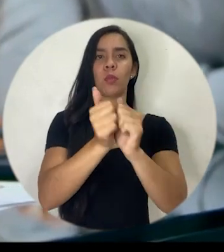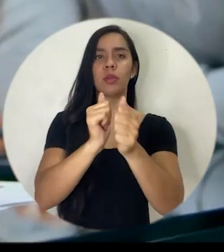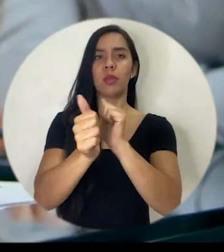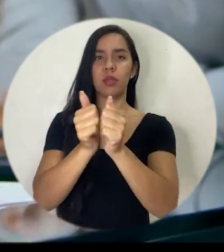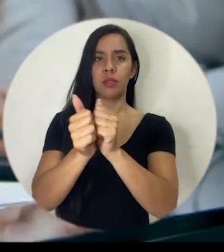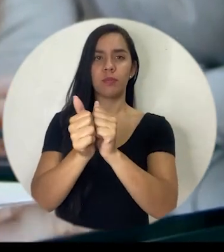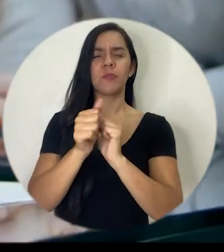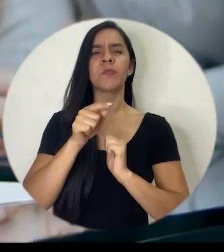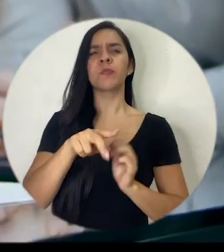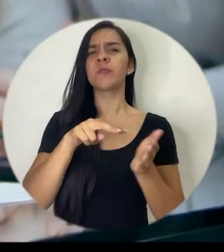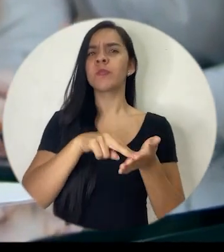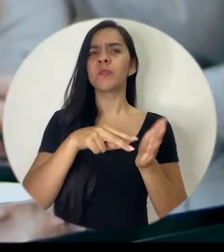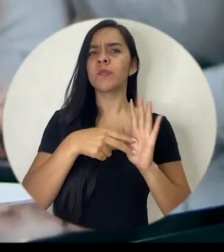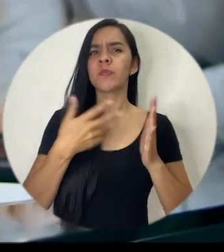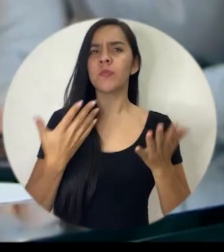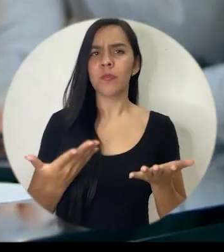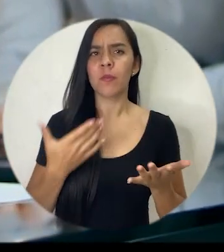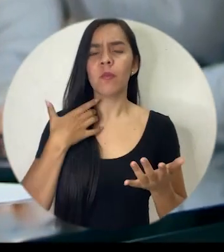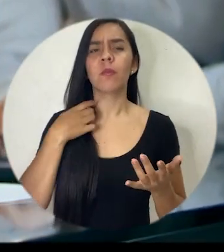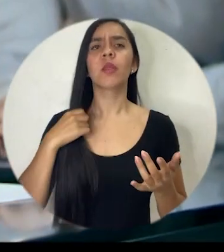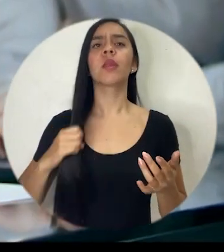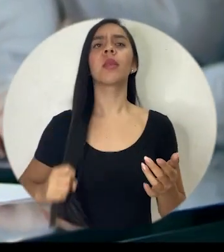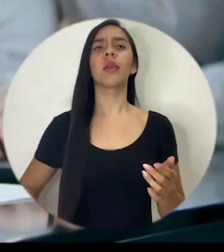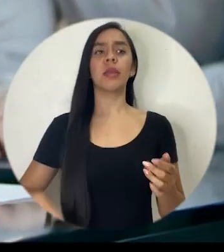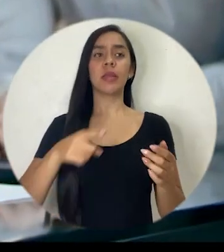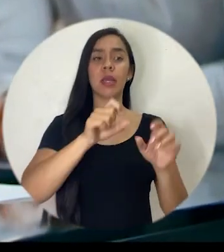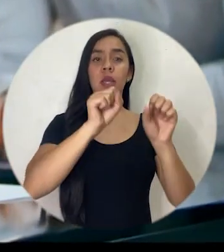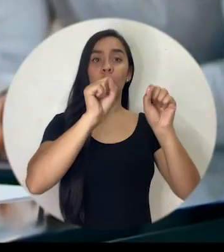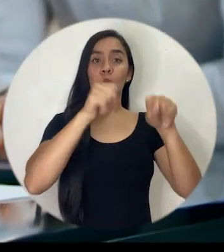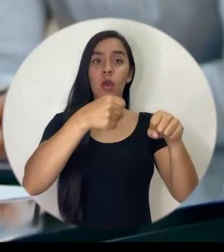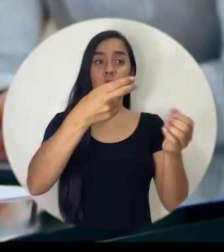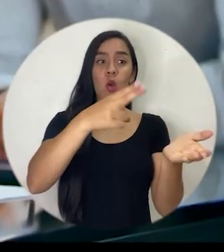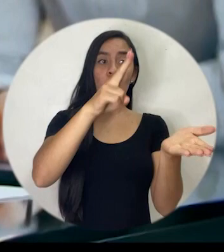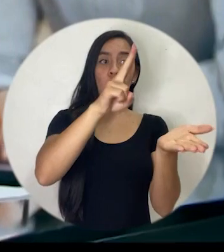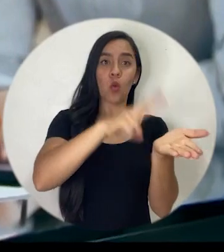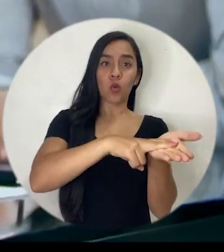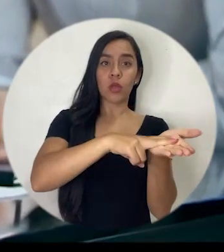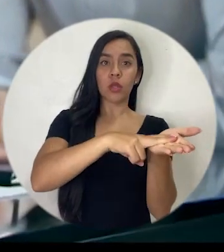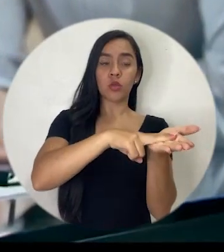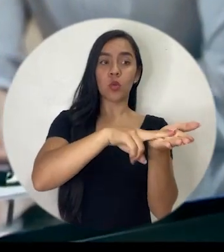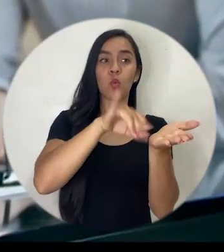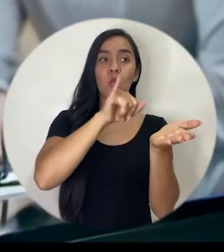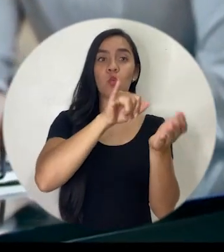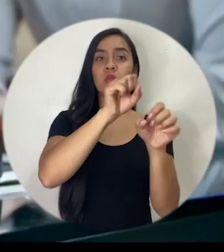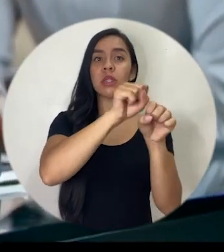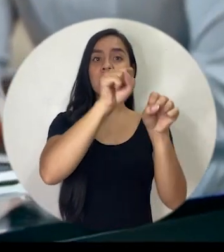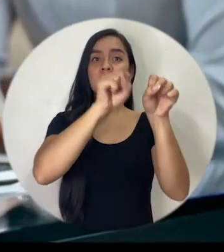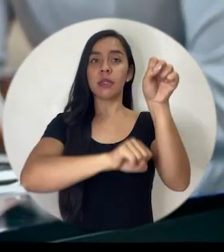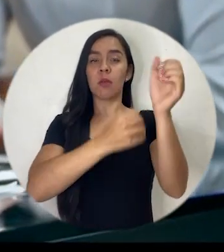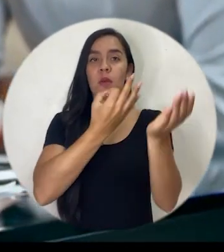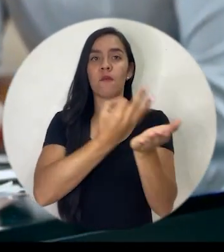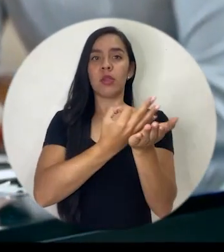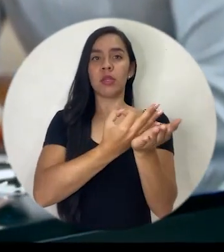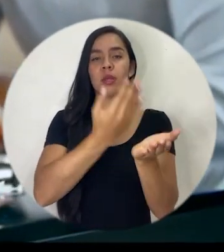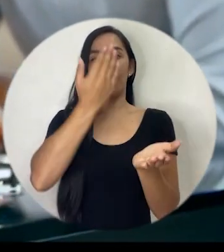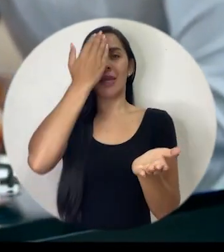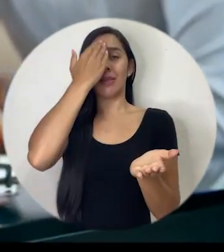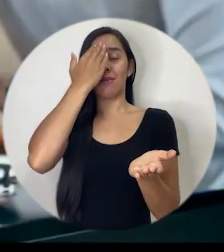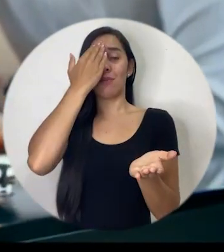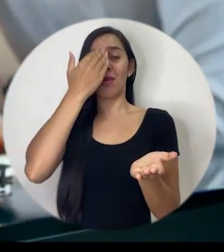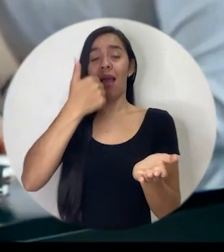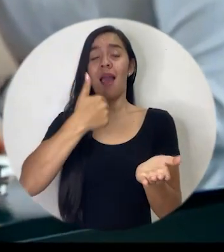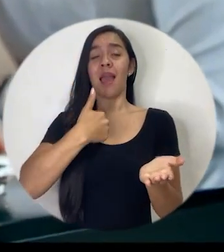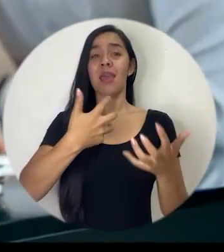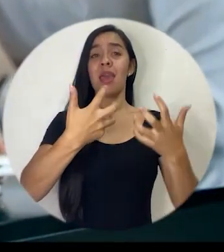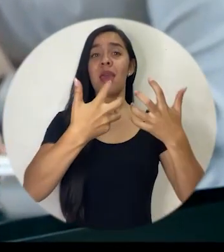de verdad este mecanismo se ejerza dentro de un sistema financiero que sabemos que es un oligopolio